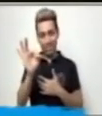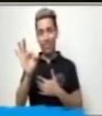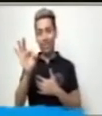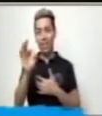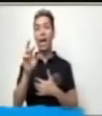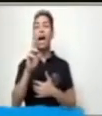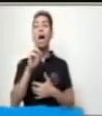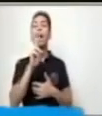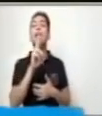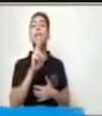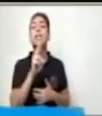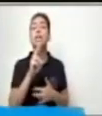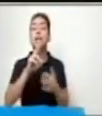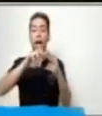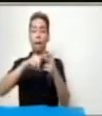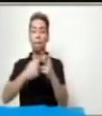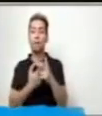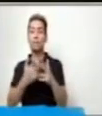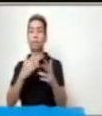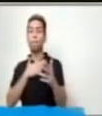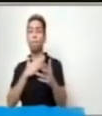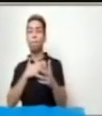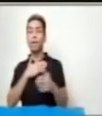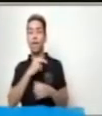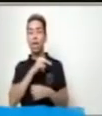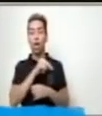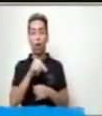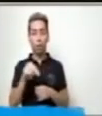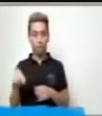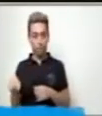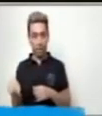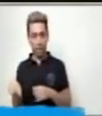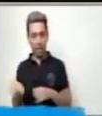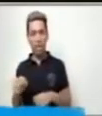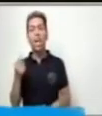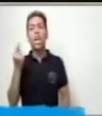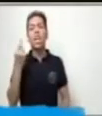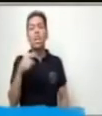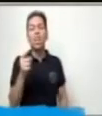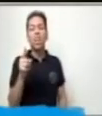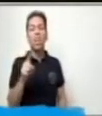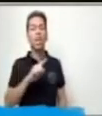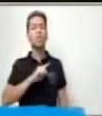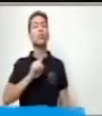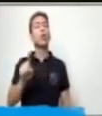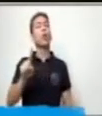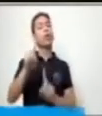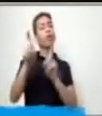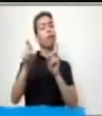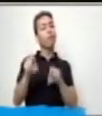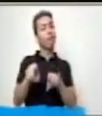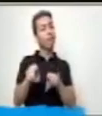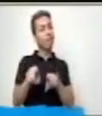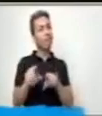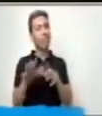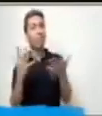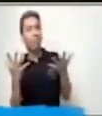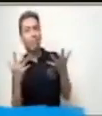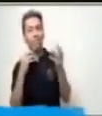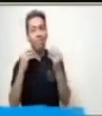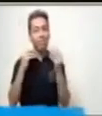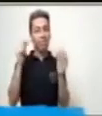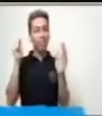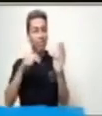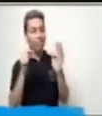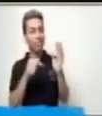R inicia mi nombre. ¿Quién soy? ¿De qué estaremos hablando en esta